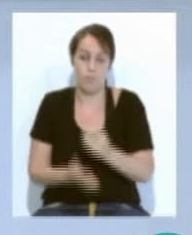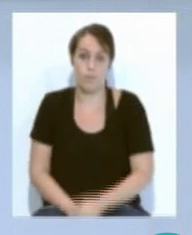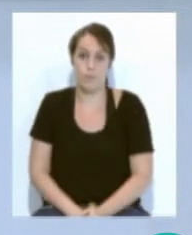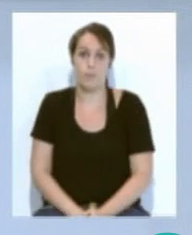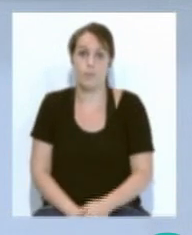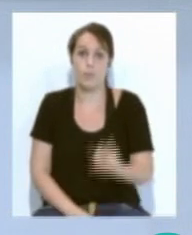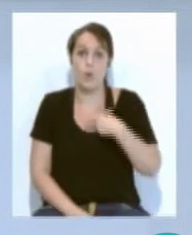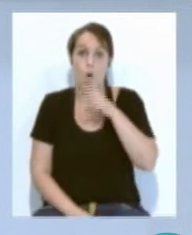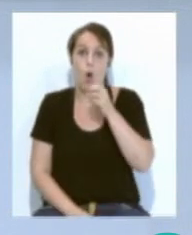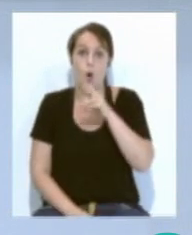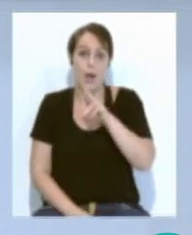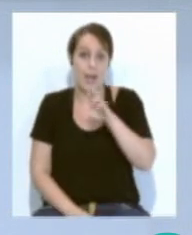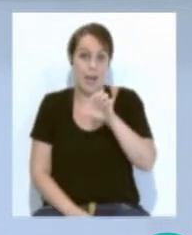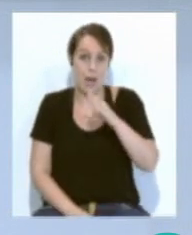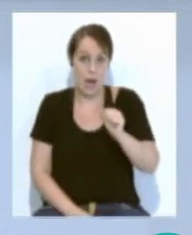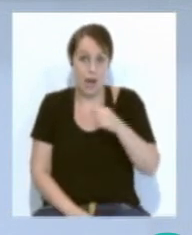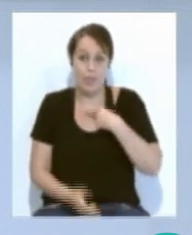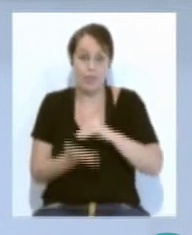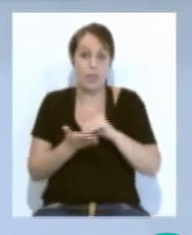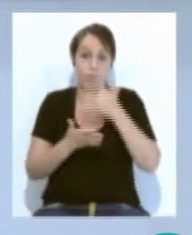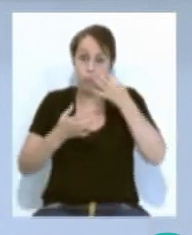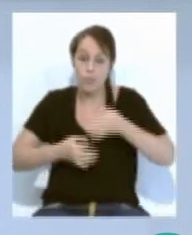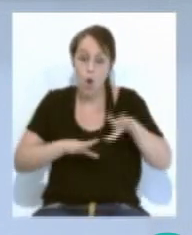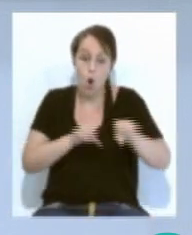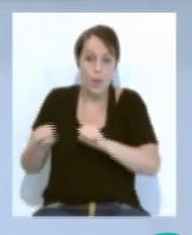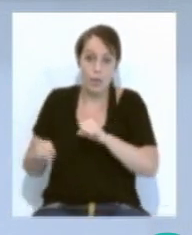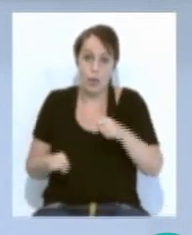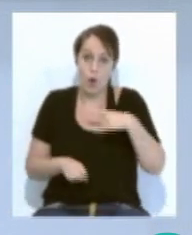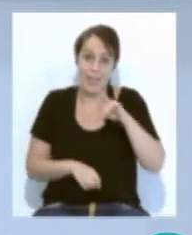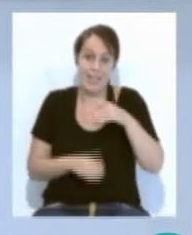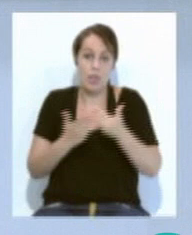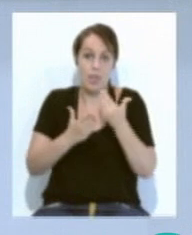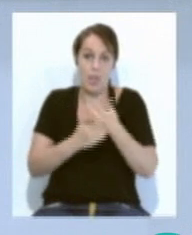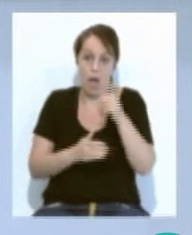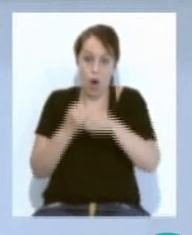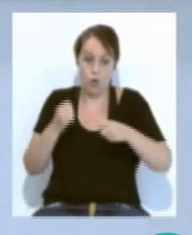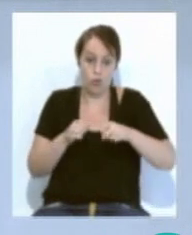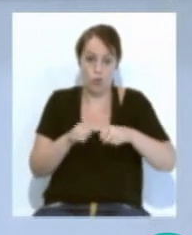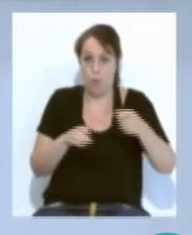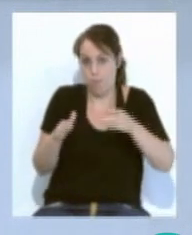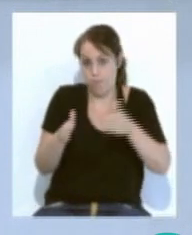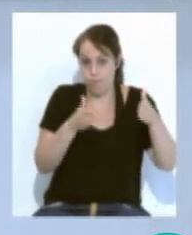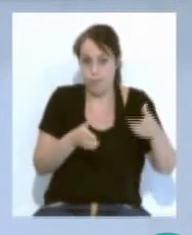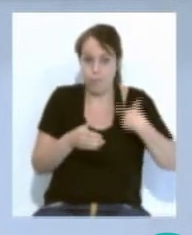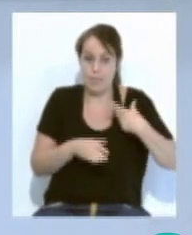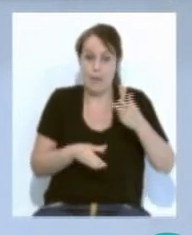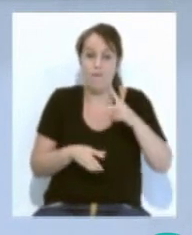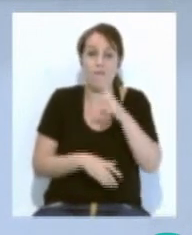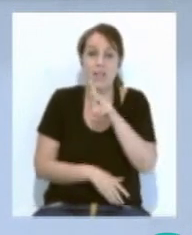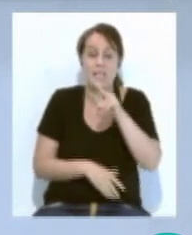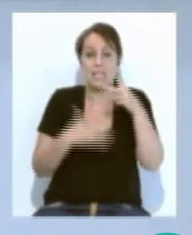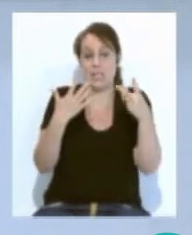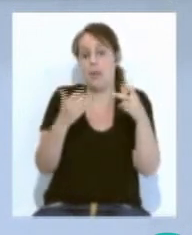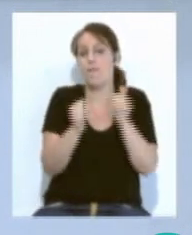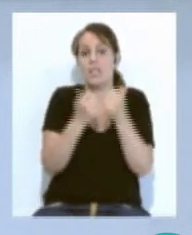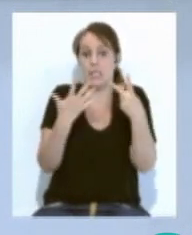Y ORECA ha dado a conocer los datos reales de ocupación en la primera quincena de agosto. La provincia sufre una caída de 27 puntos. En